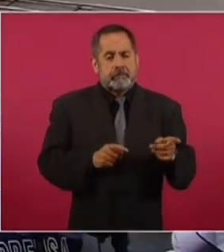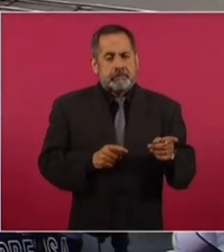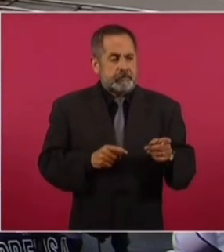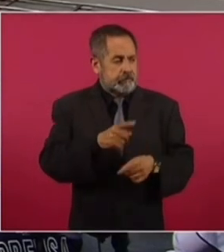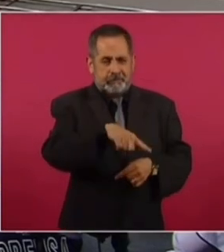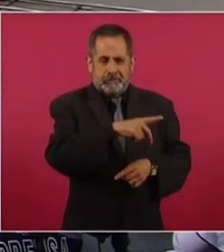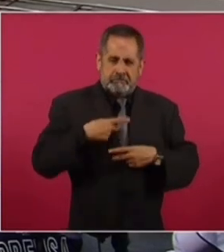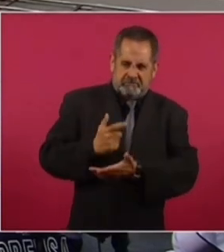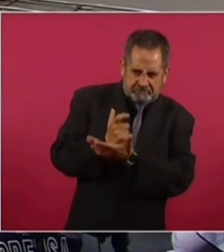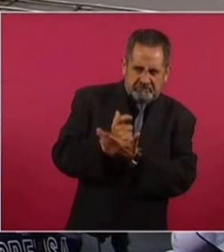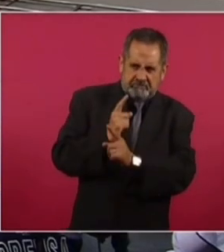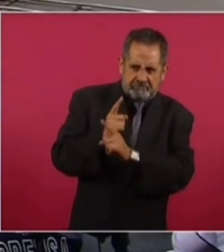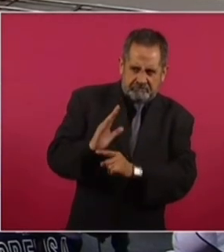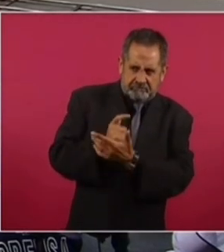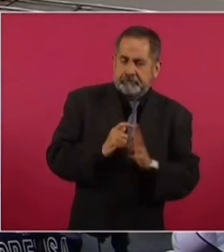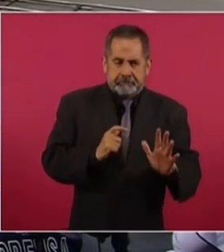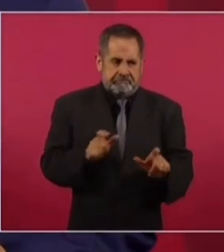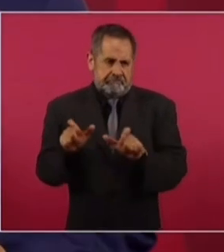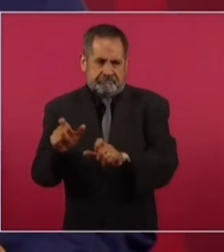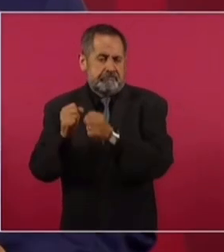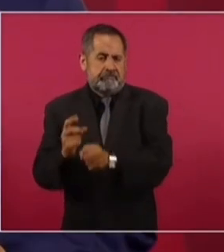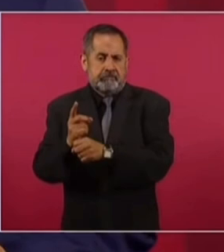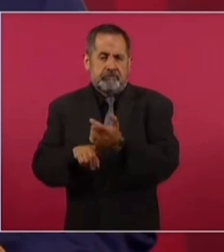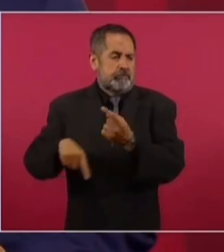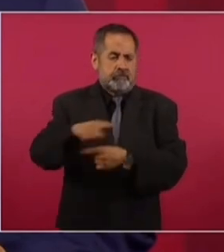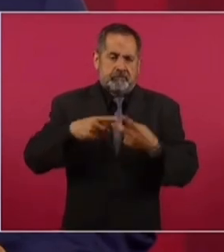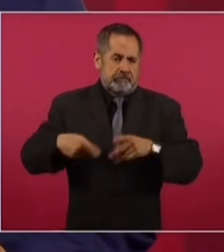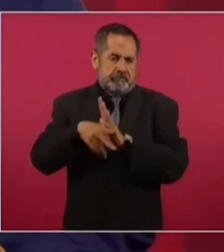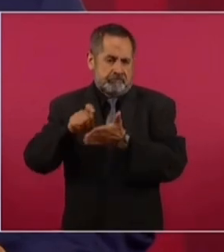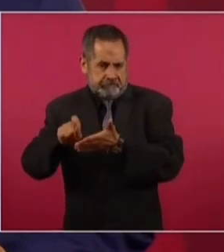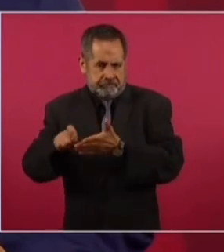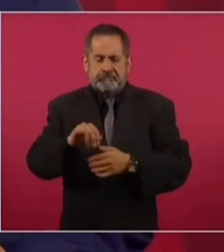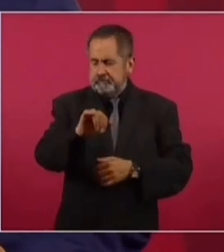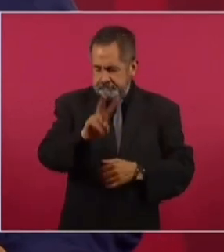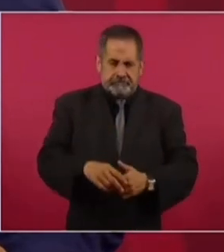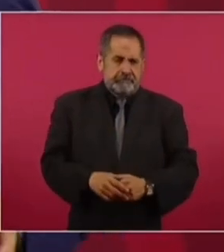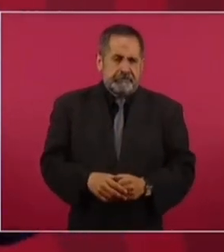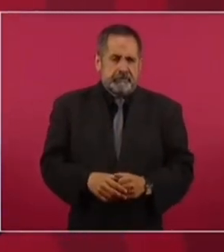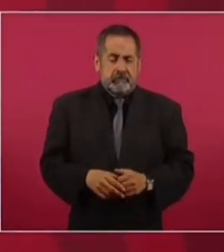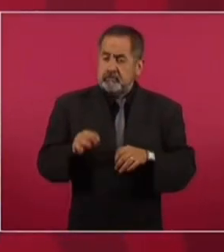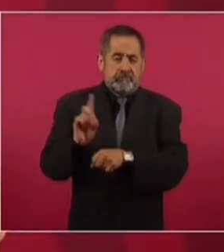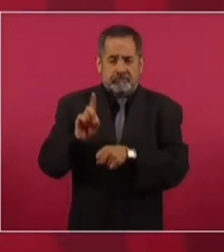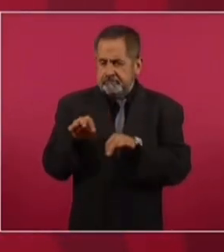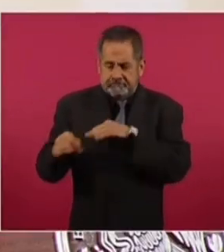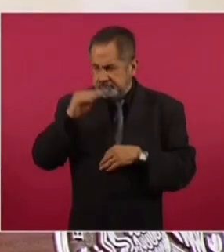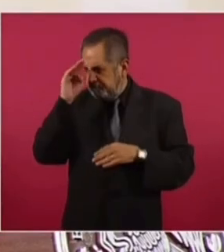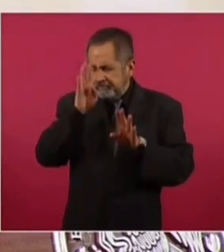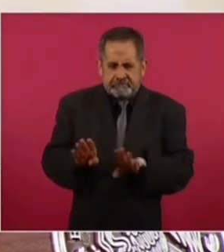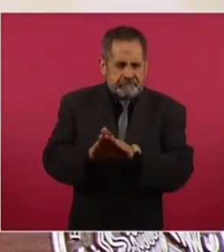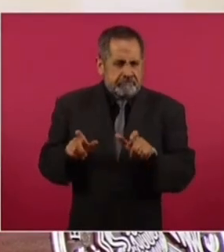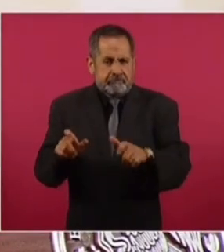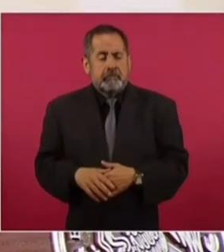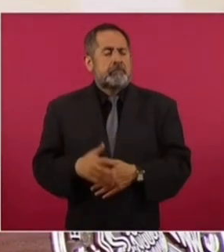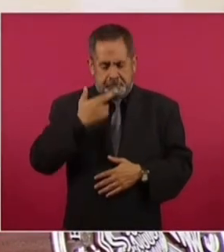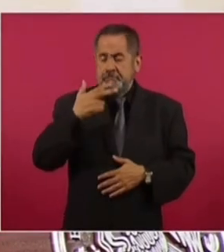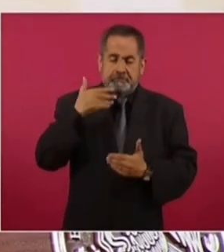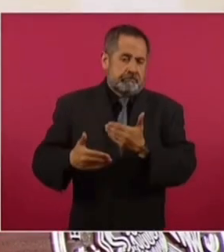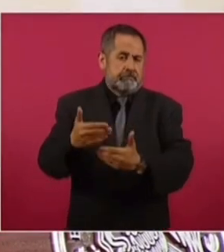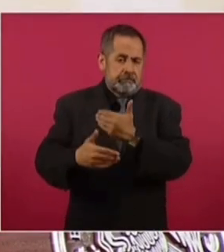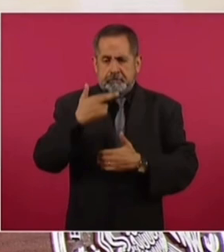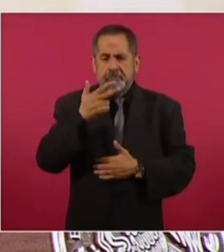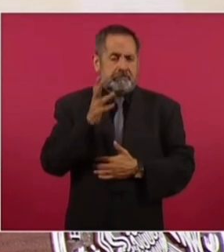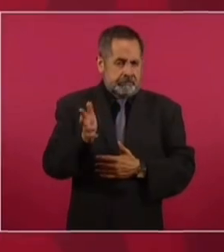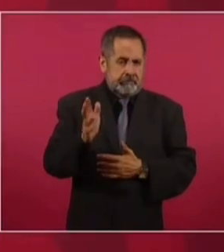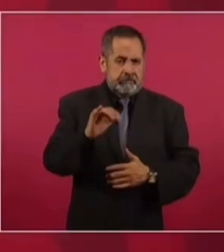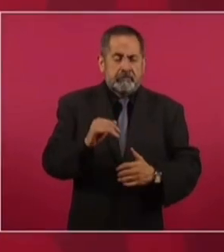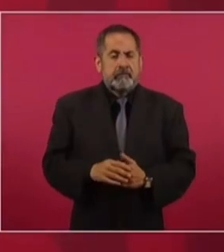amenazas y la seguridad de los periodistas. Trabajamos todos los días en eso y se ha avanzado, se está